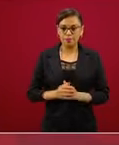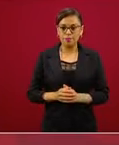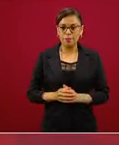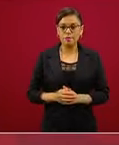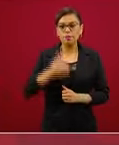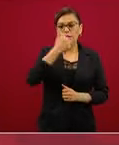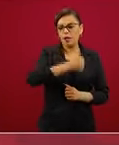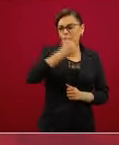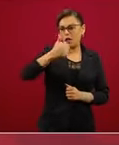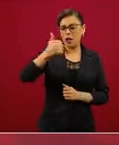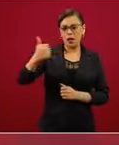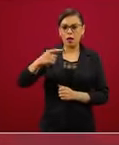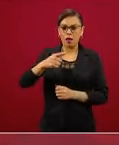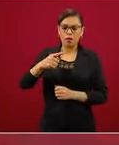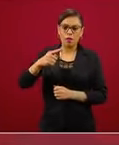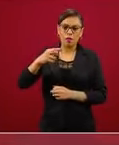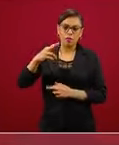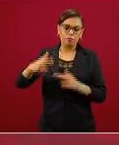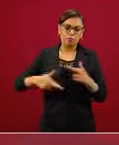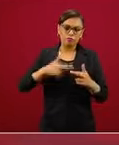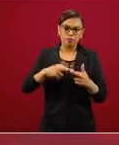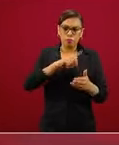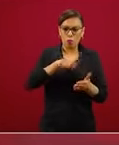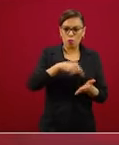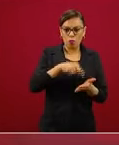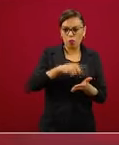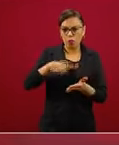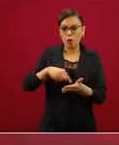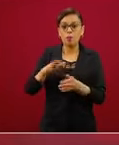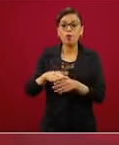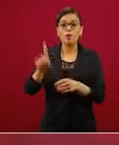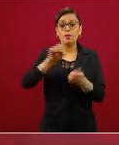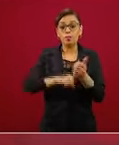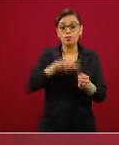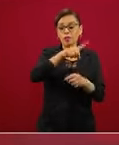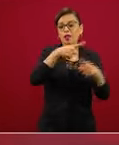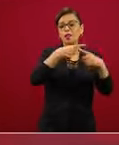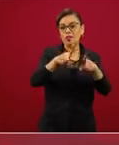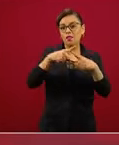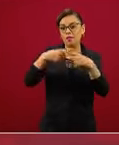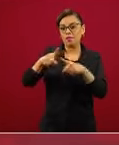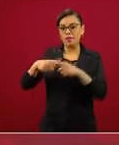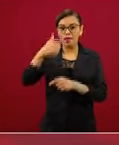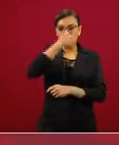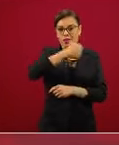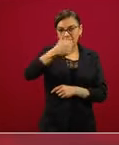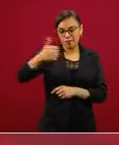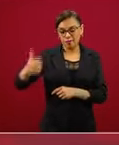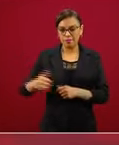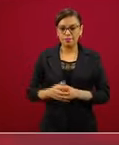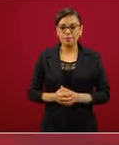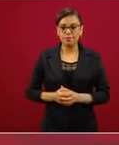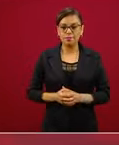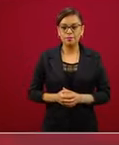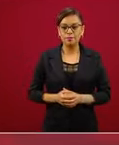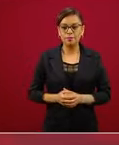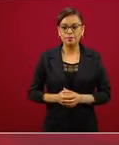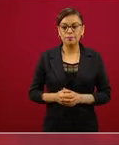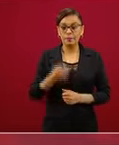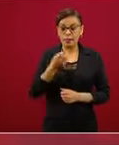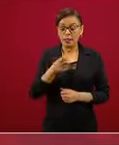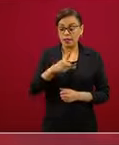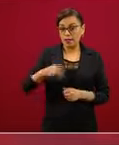atendiendo a que las regiones se comportan de manera distinta, serán las actividades laborales las que irán